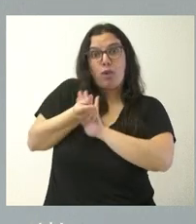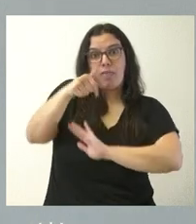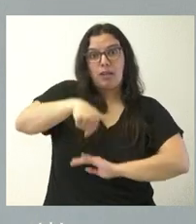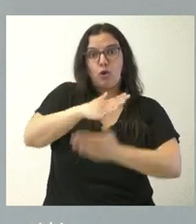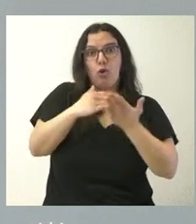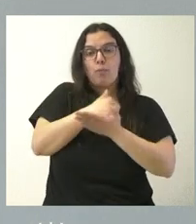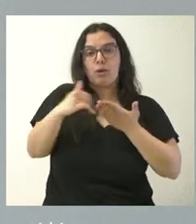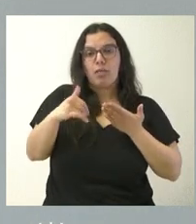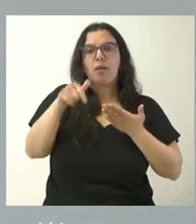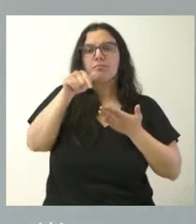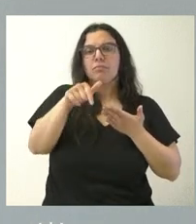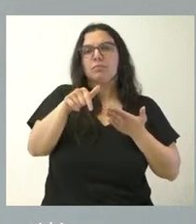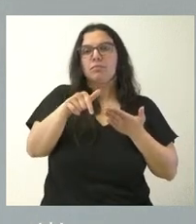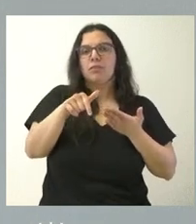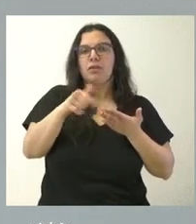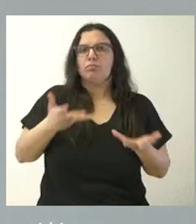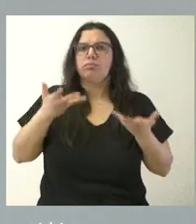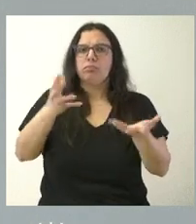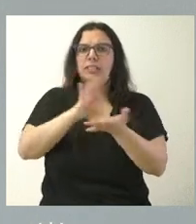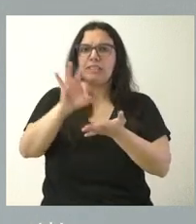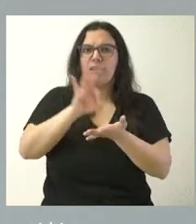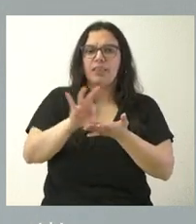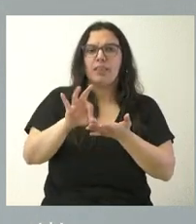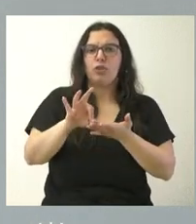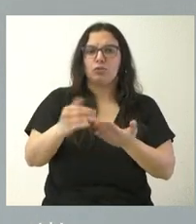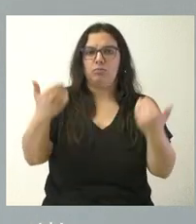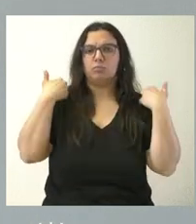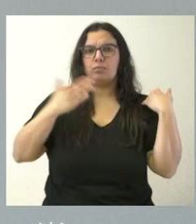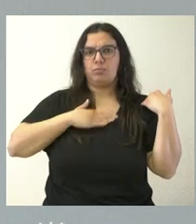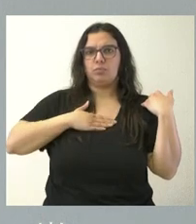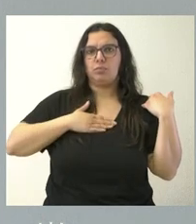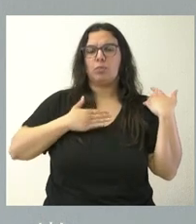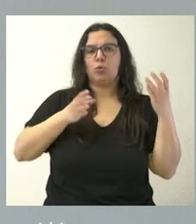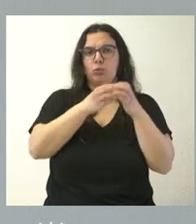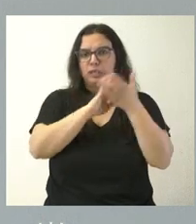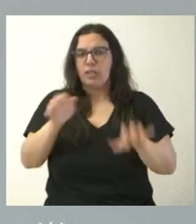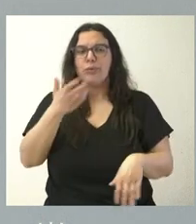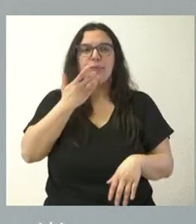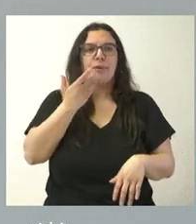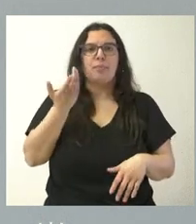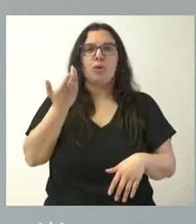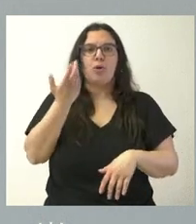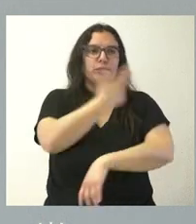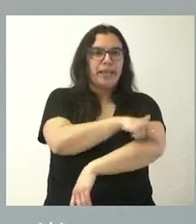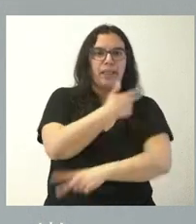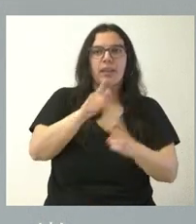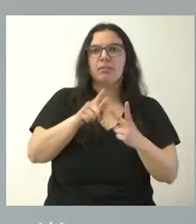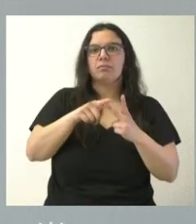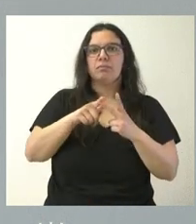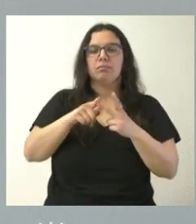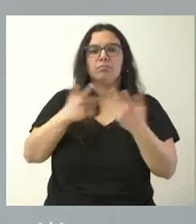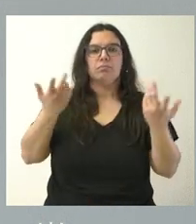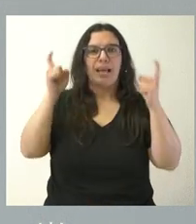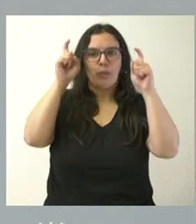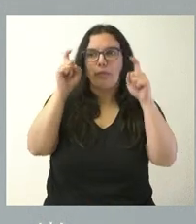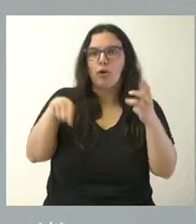autónoma están recibiendo servicios importantes en el ámbito de la Junta de Castilla y León. Hablamos de servicios de la cartilla sanitaria, servicios en el ámbito